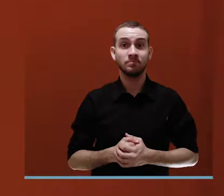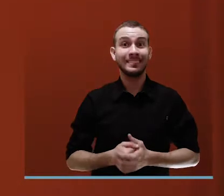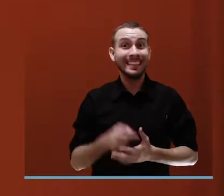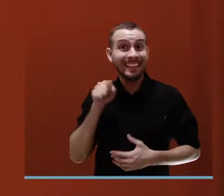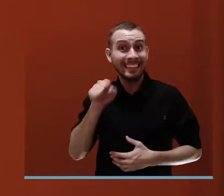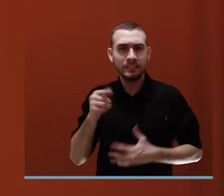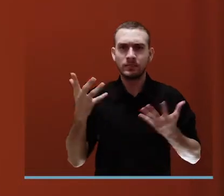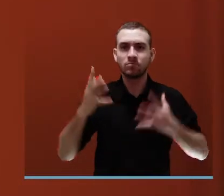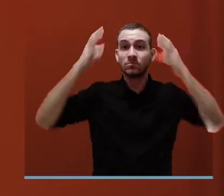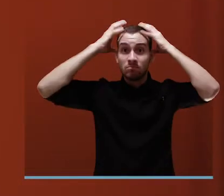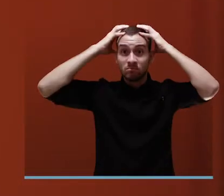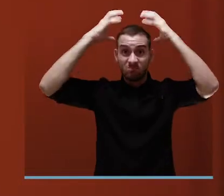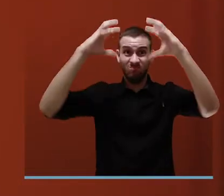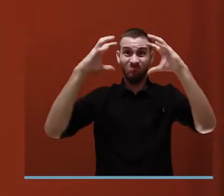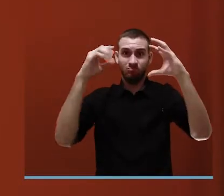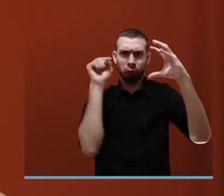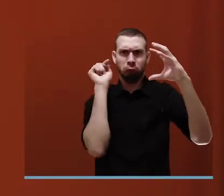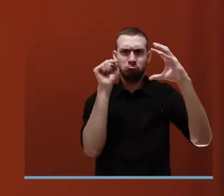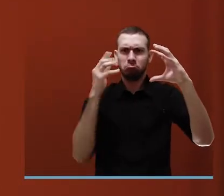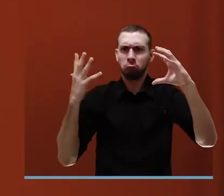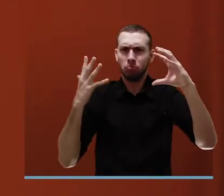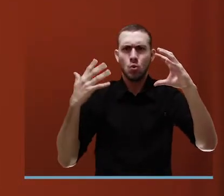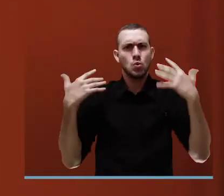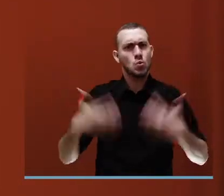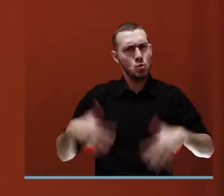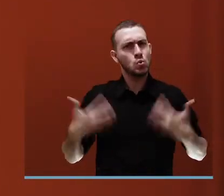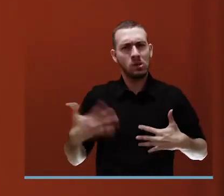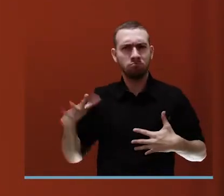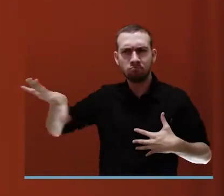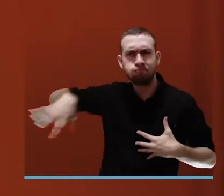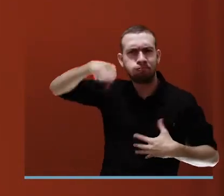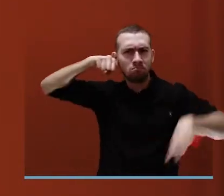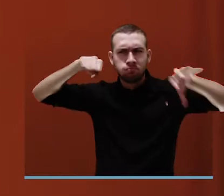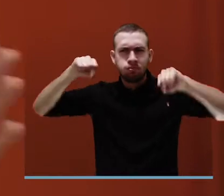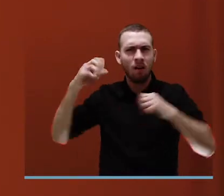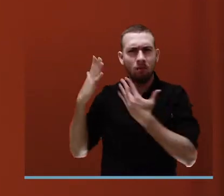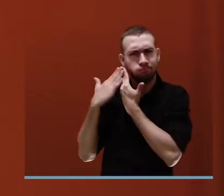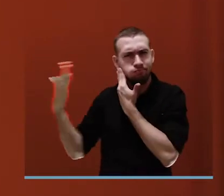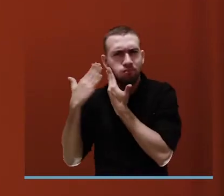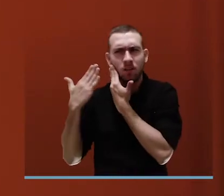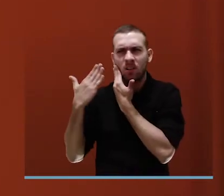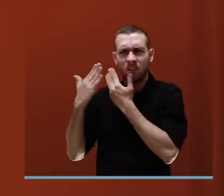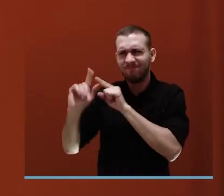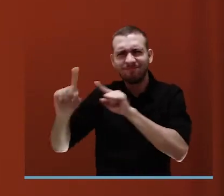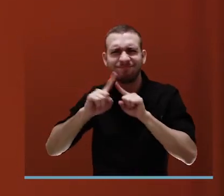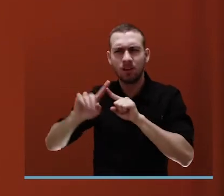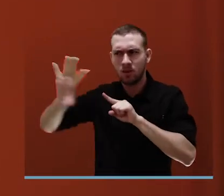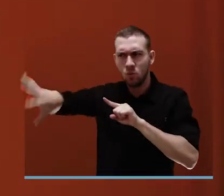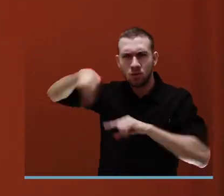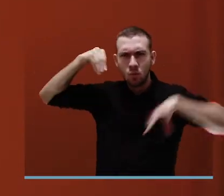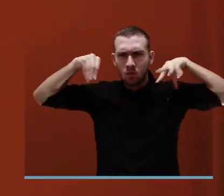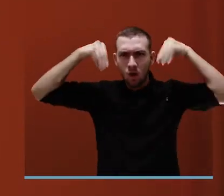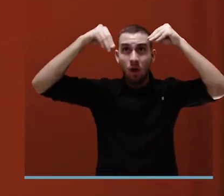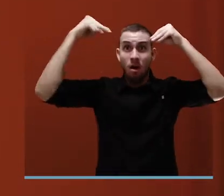Nuestro cerebro es capaz de identificar estos cambios del sonido y los traduce en información sobre el movimiento del objeto que produce